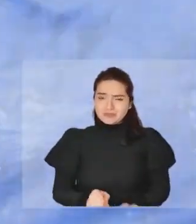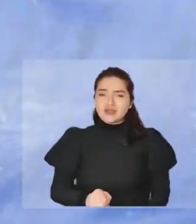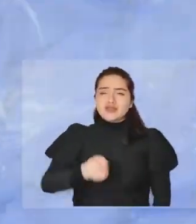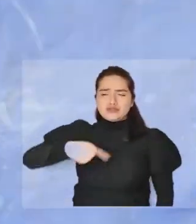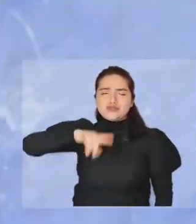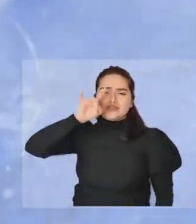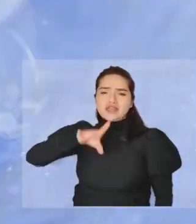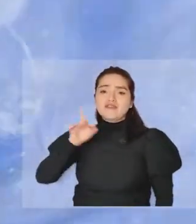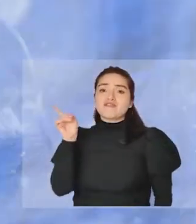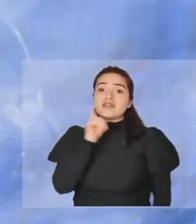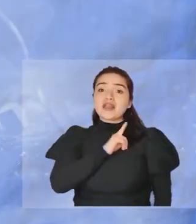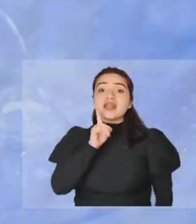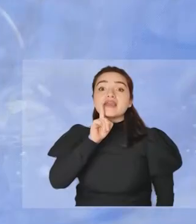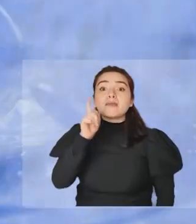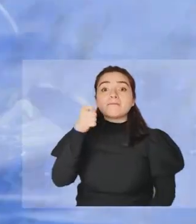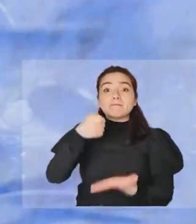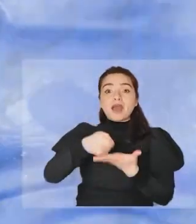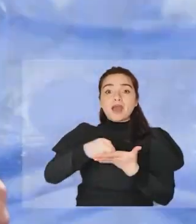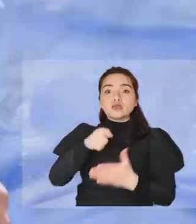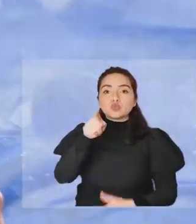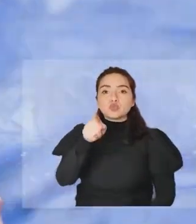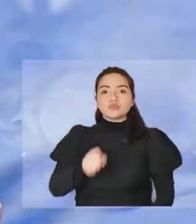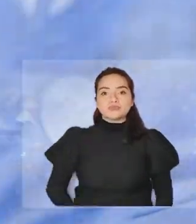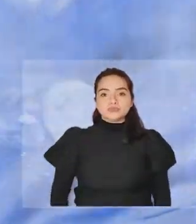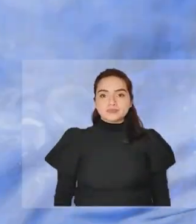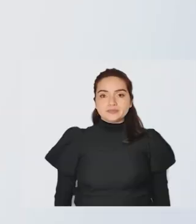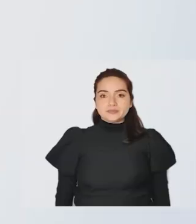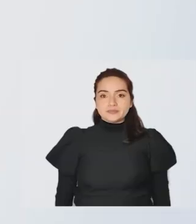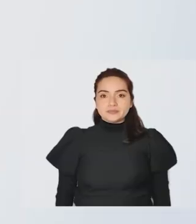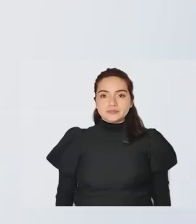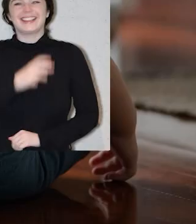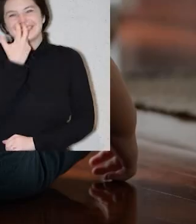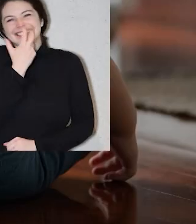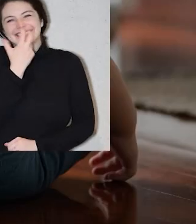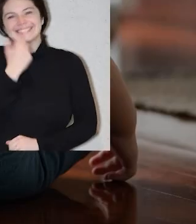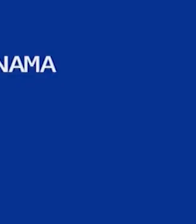Esto ya sabemos cómo terminará. ¿Y quién lo pagará? Tú.